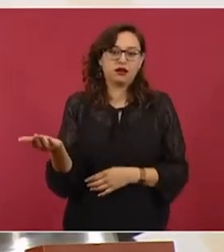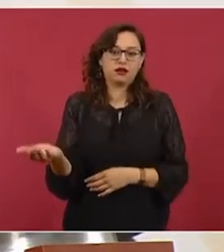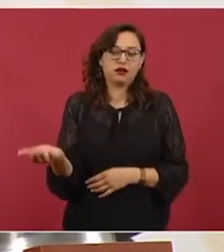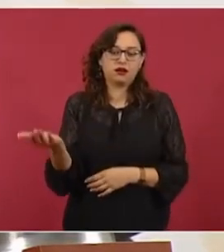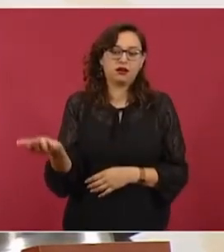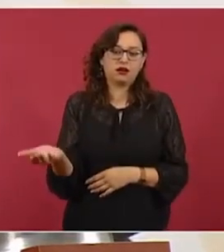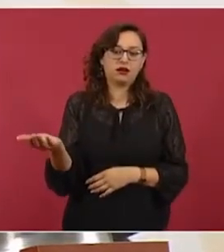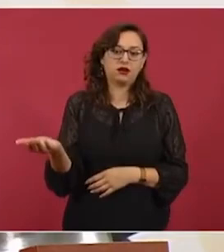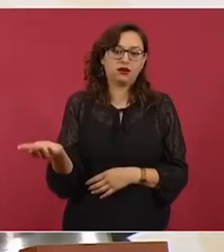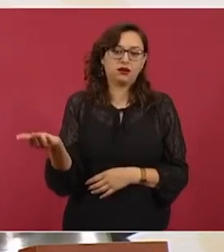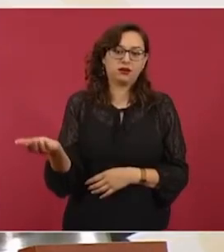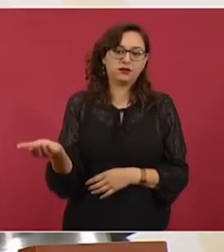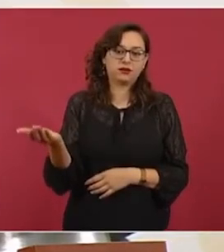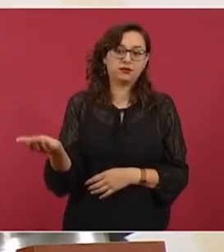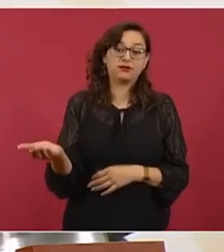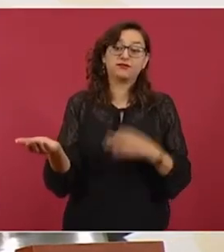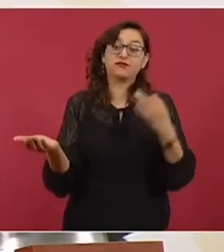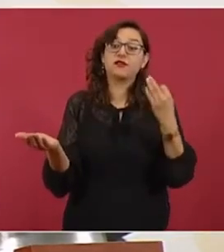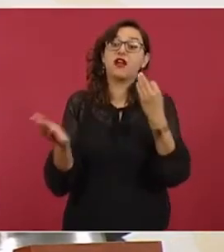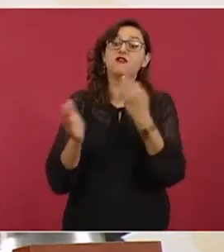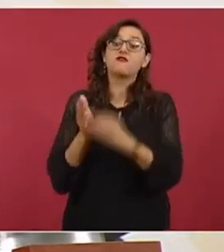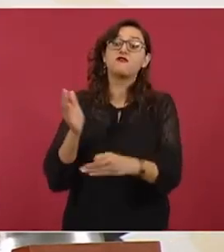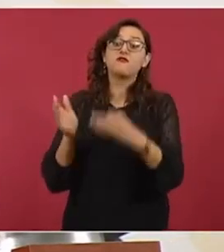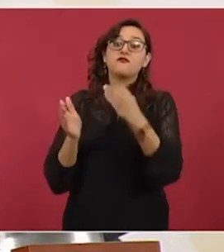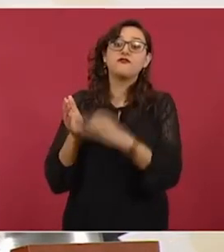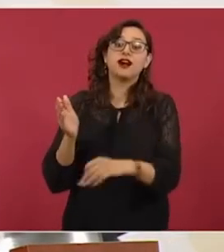y así, así. Faltan 100.